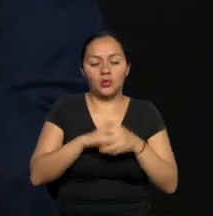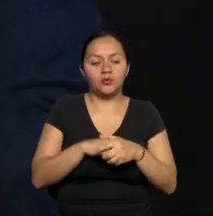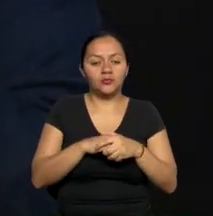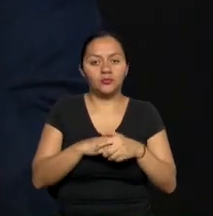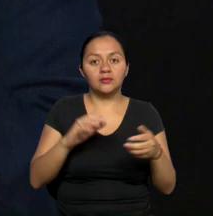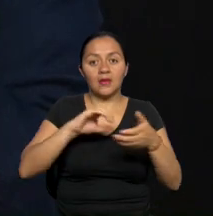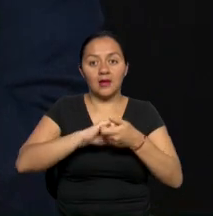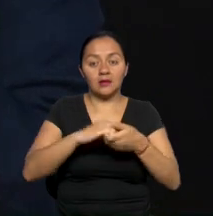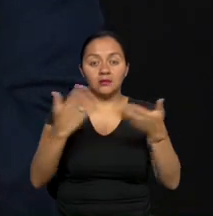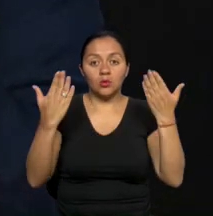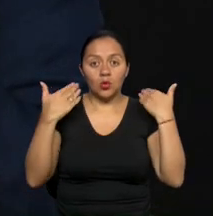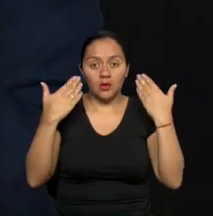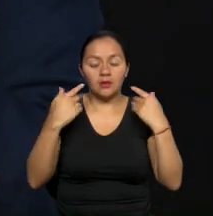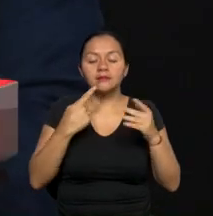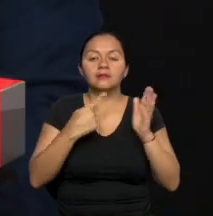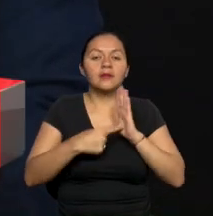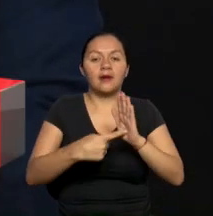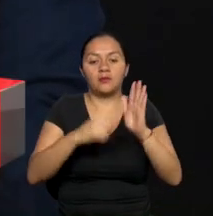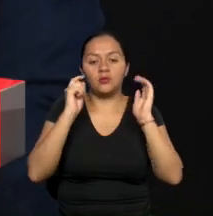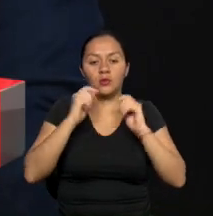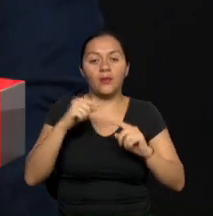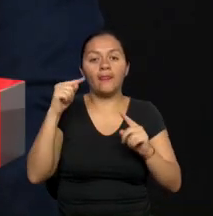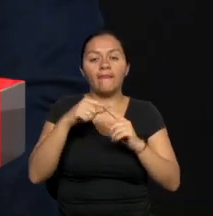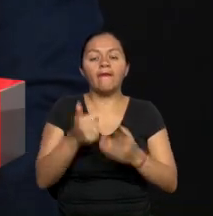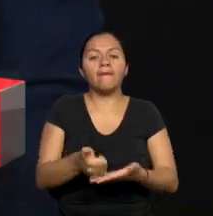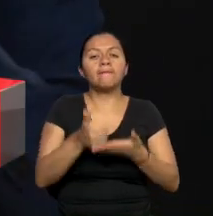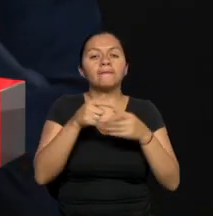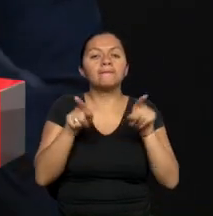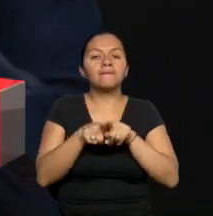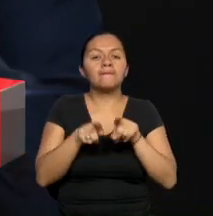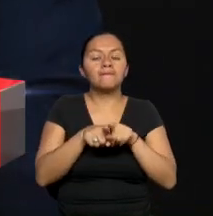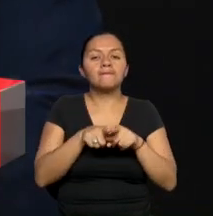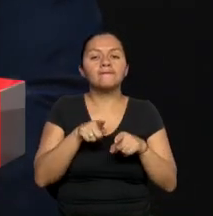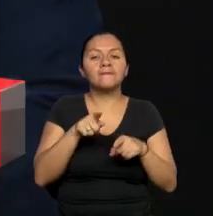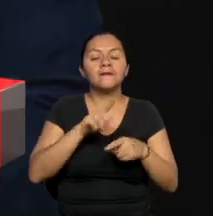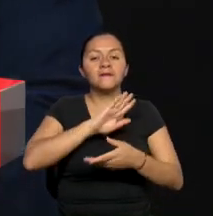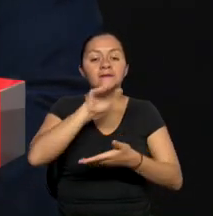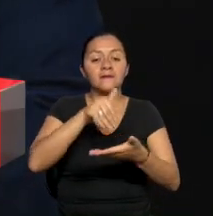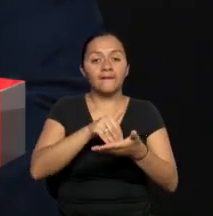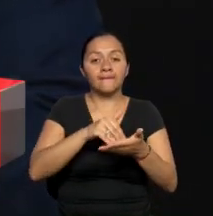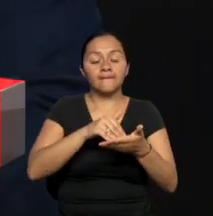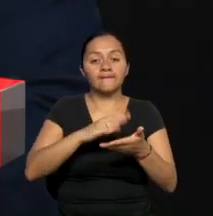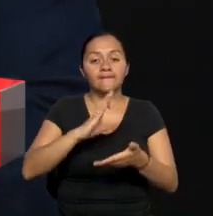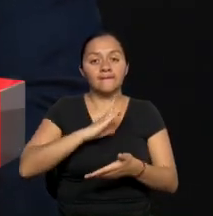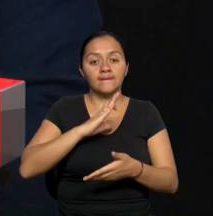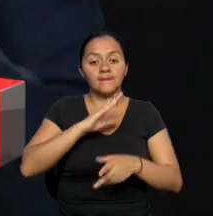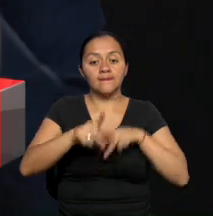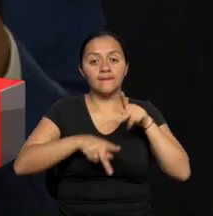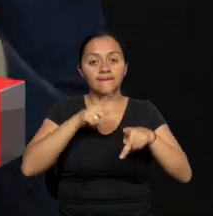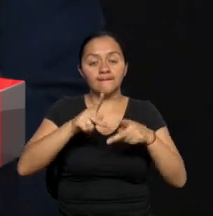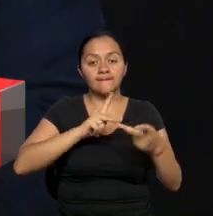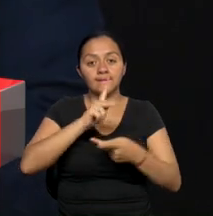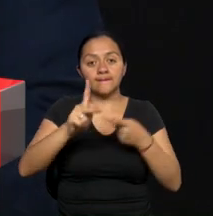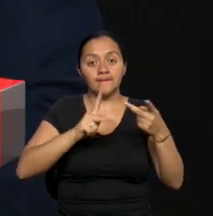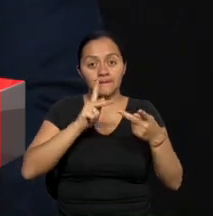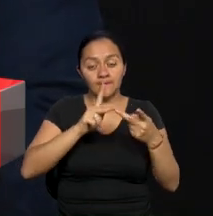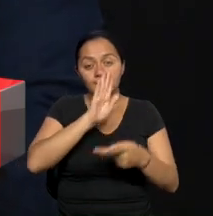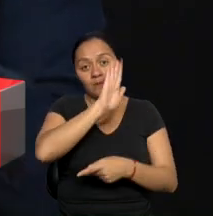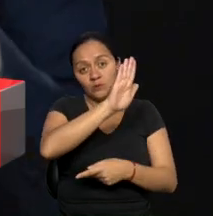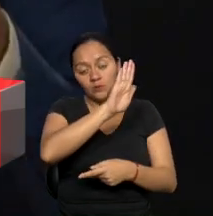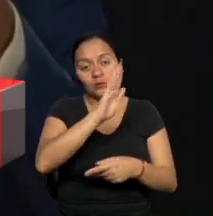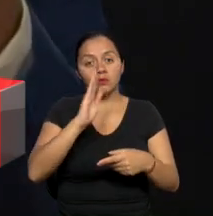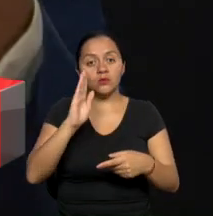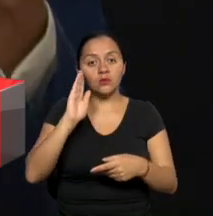en Guayaquil nos está ayudando mucho el Centro Tecnológico Popular de la Prefectura, la propia Prefectura del